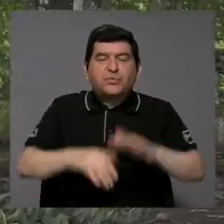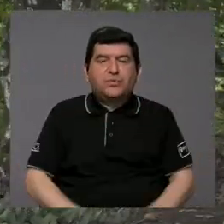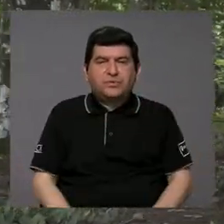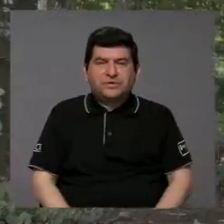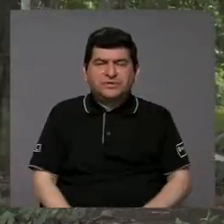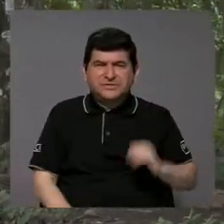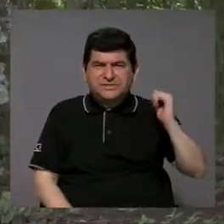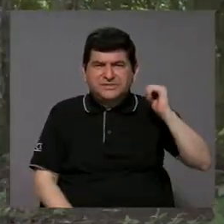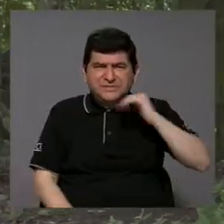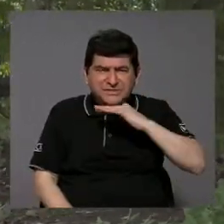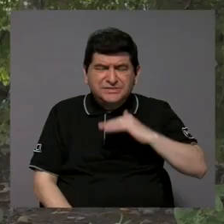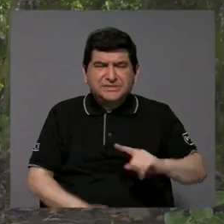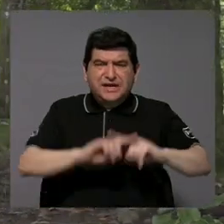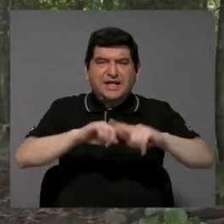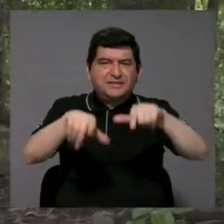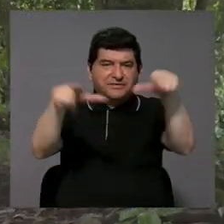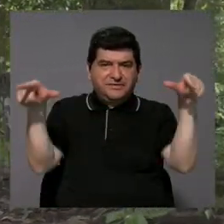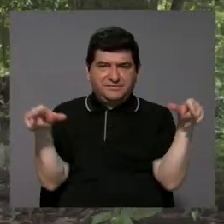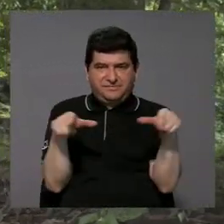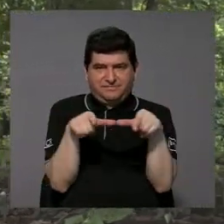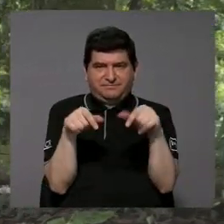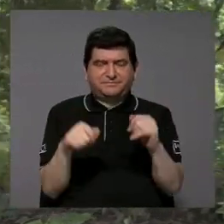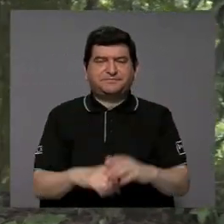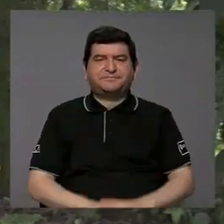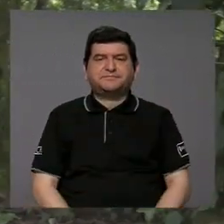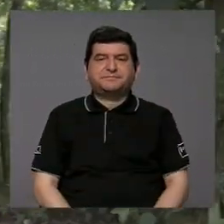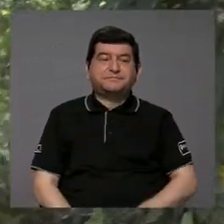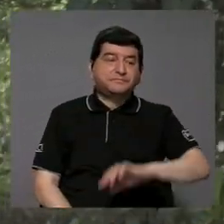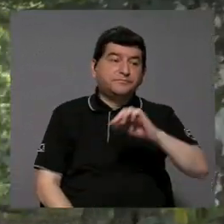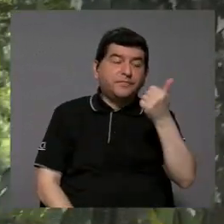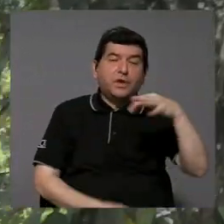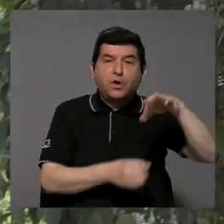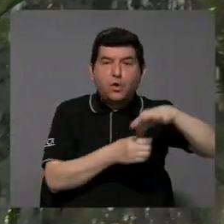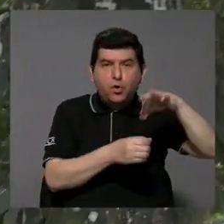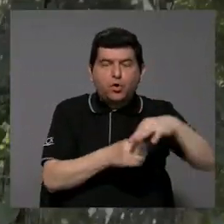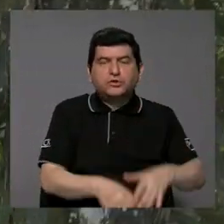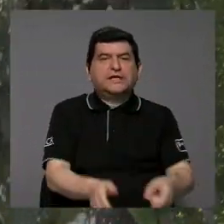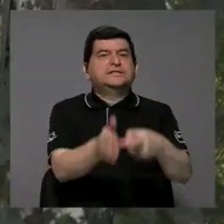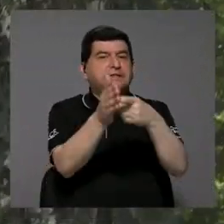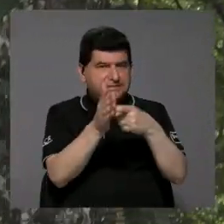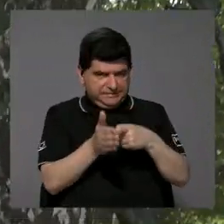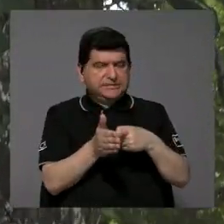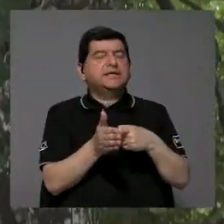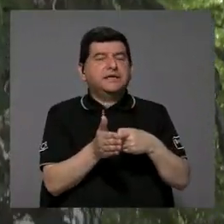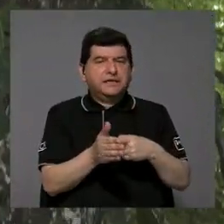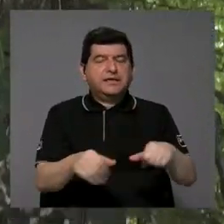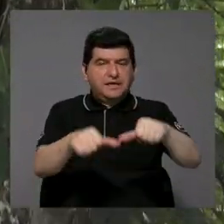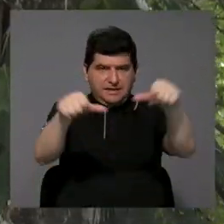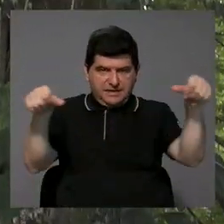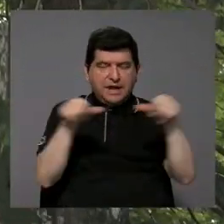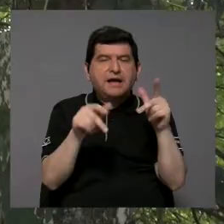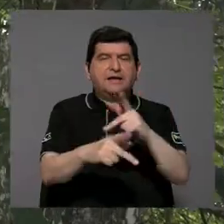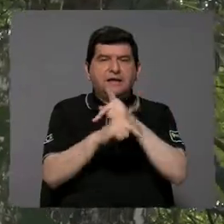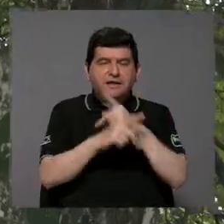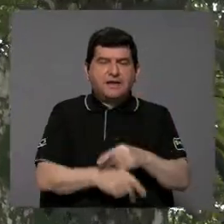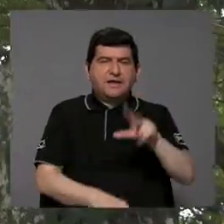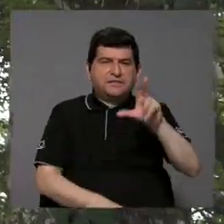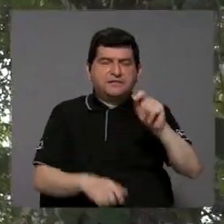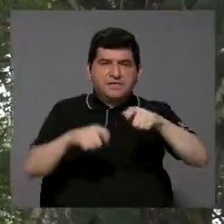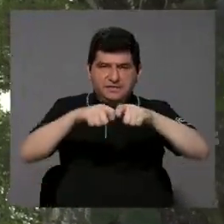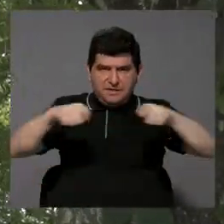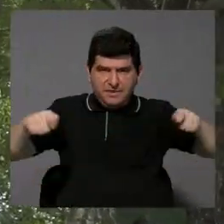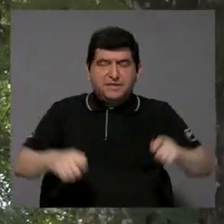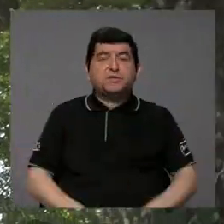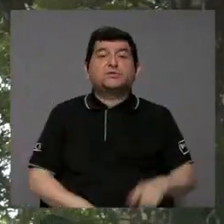contaminantes de un lugar a otro. Entonces, hay otros cultivos donde se les exigen zonas de amortiguamiento de 30